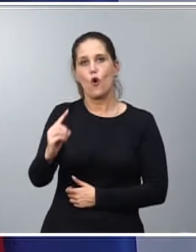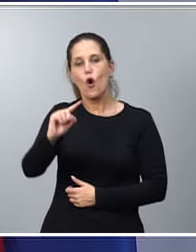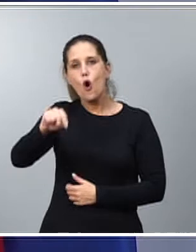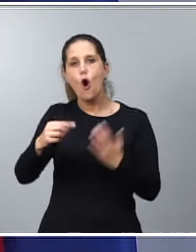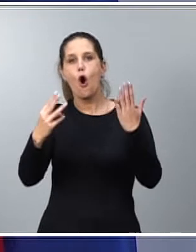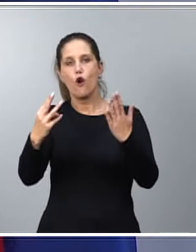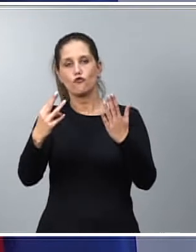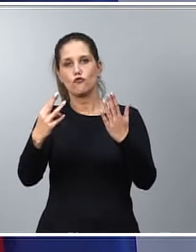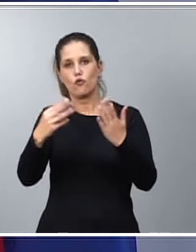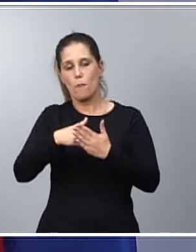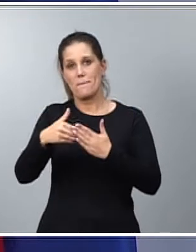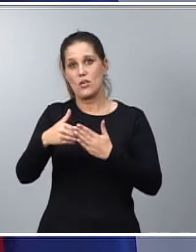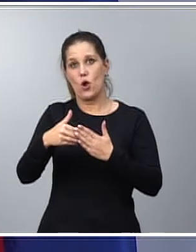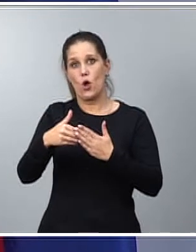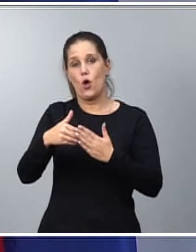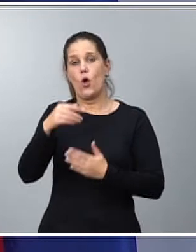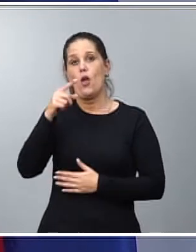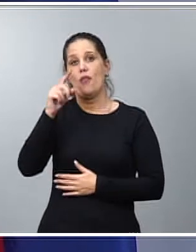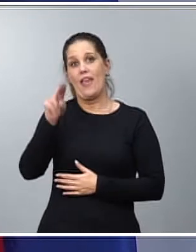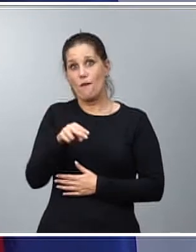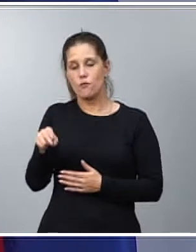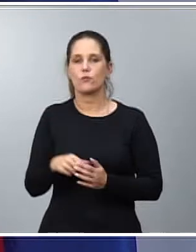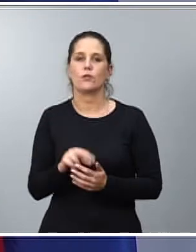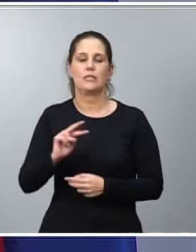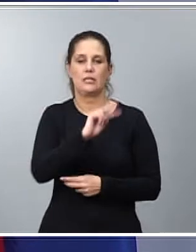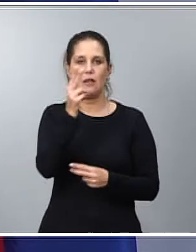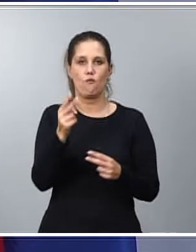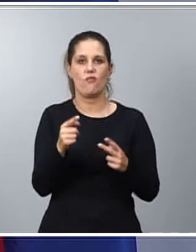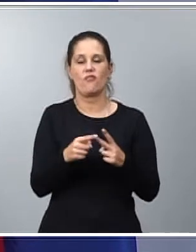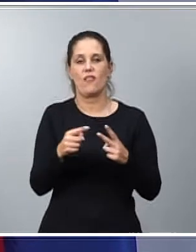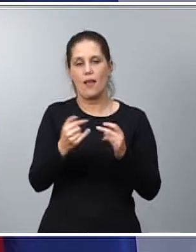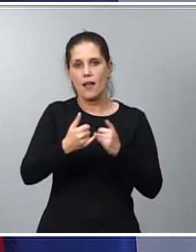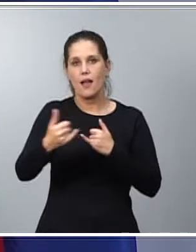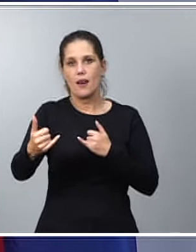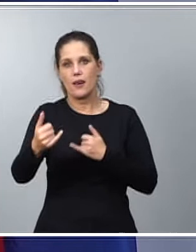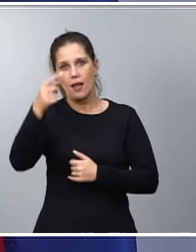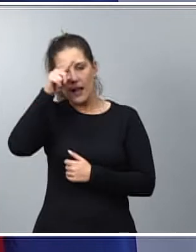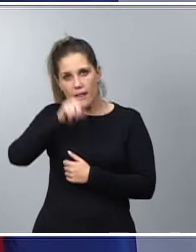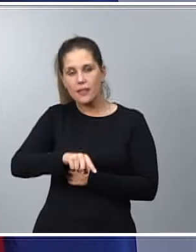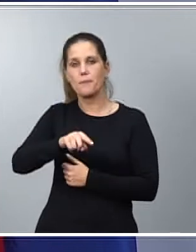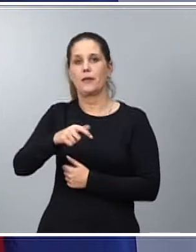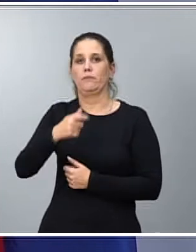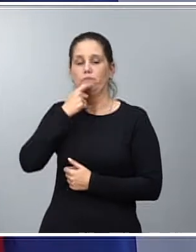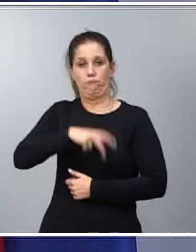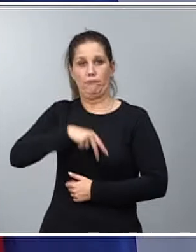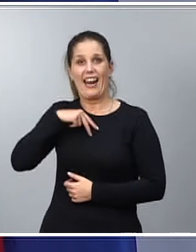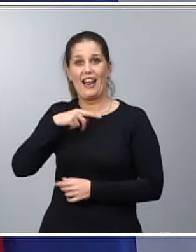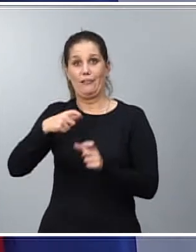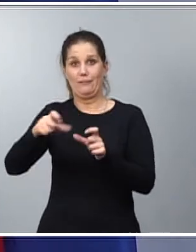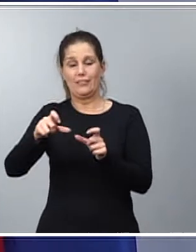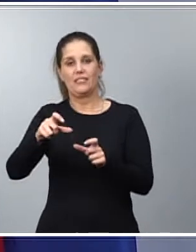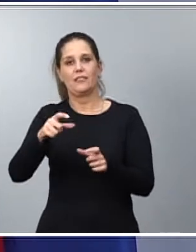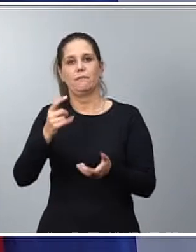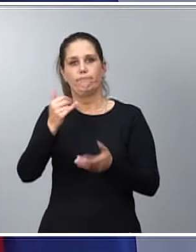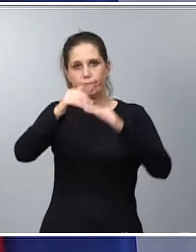Una segunda línea también financiada con cargo al Next Generation EU de bioseguridad en viveros y centros de